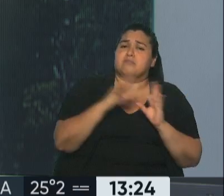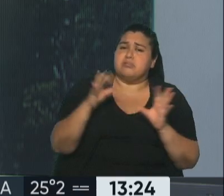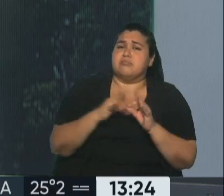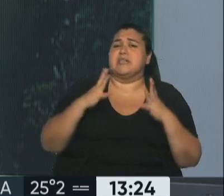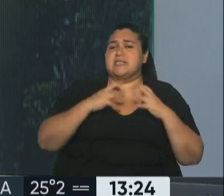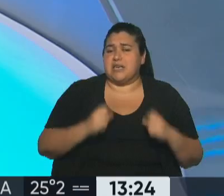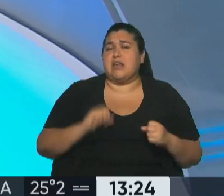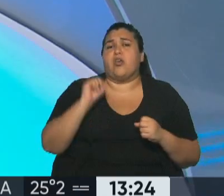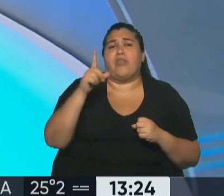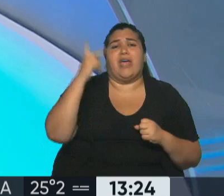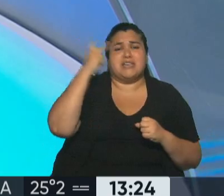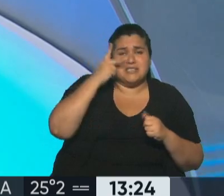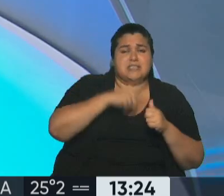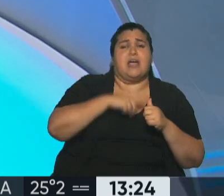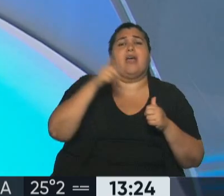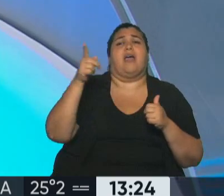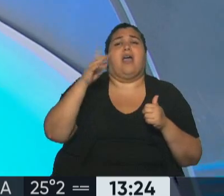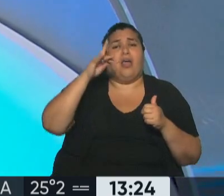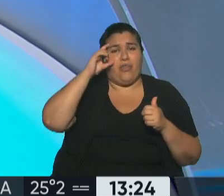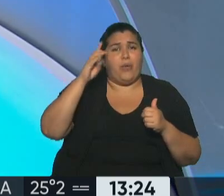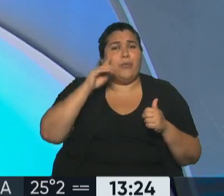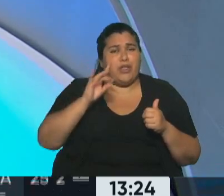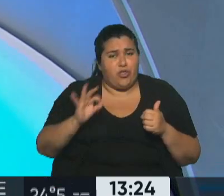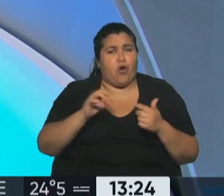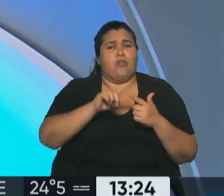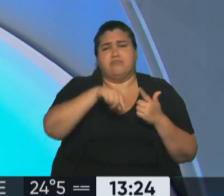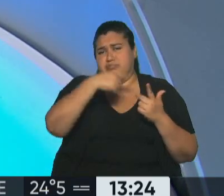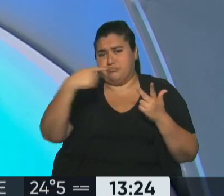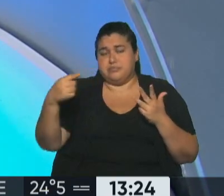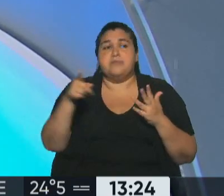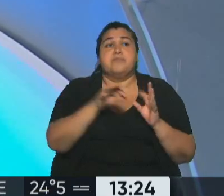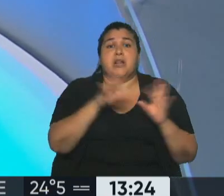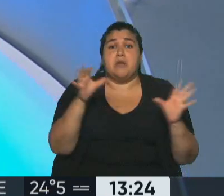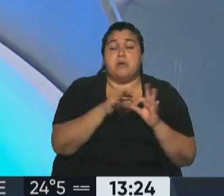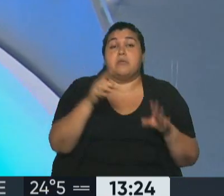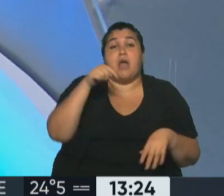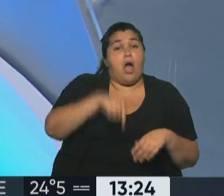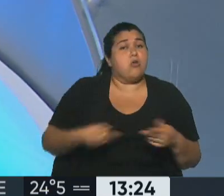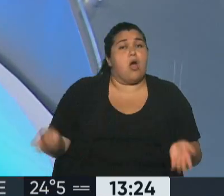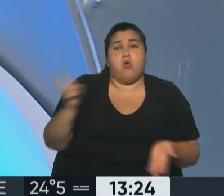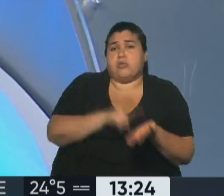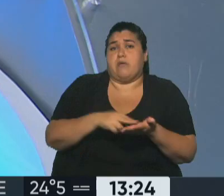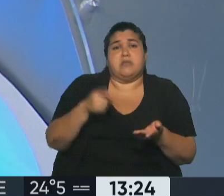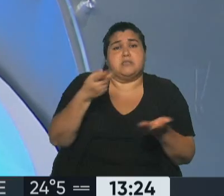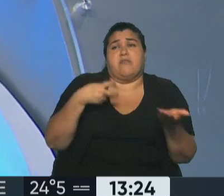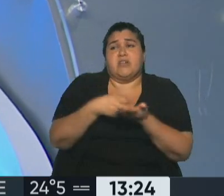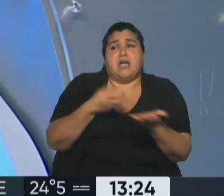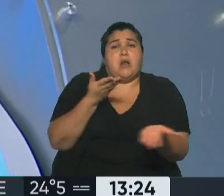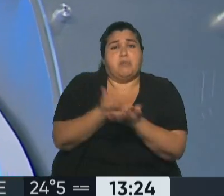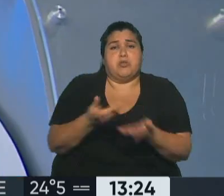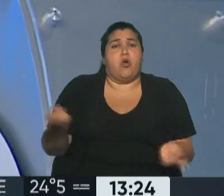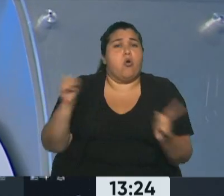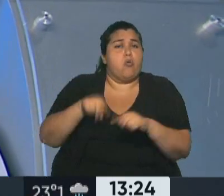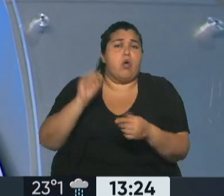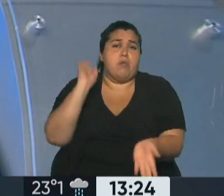Néstor Kirchner y demás, tengan la condena o sean condenados, digamos. Y bueno, estará ahora en